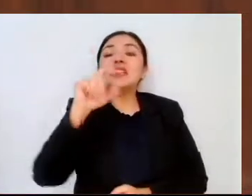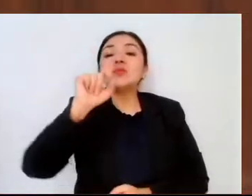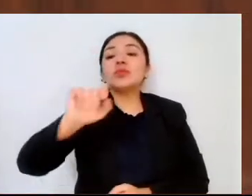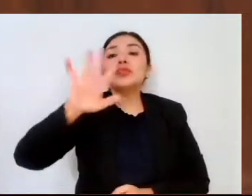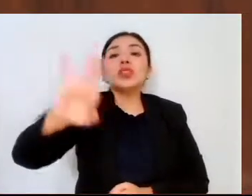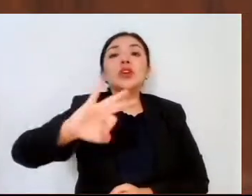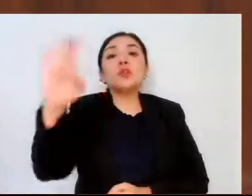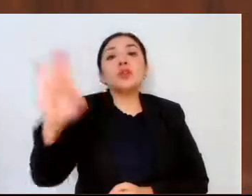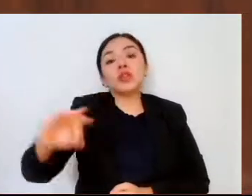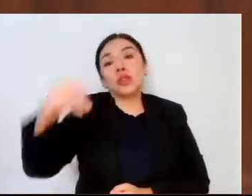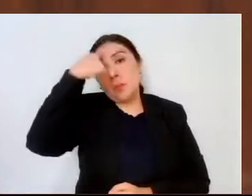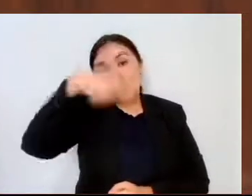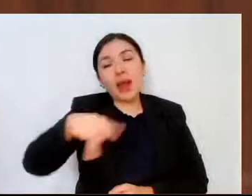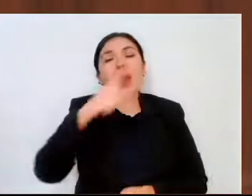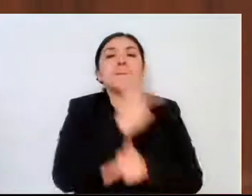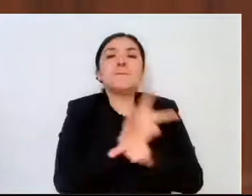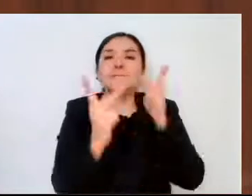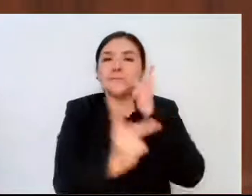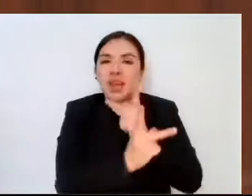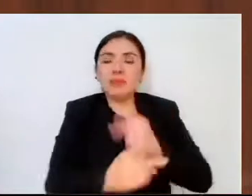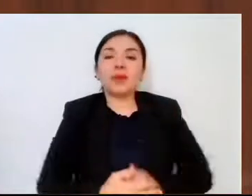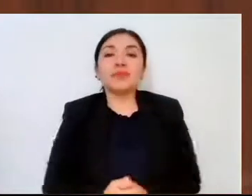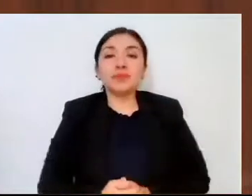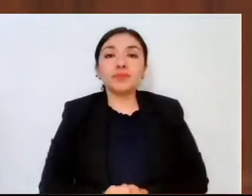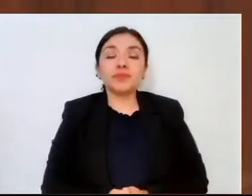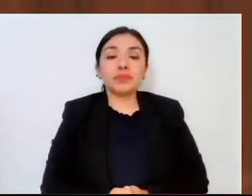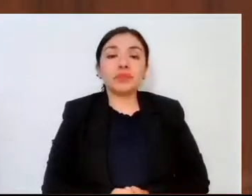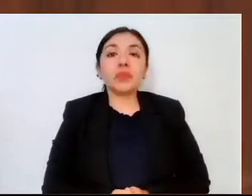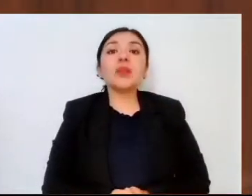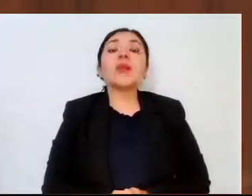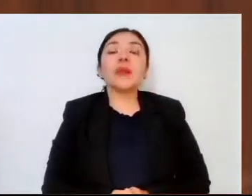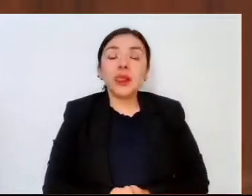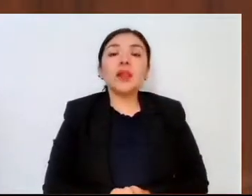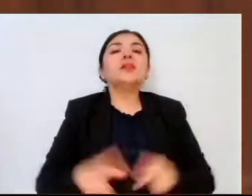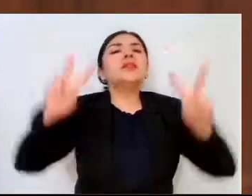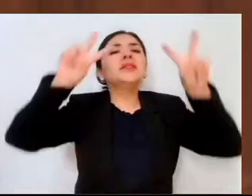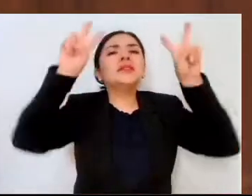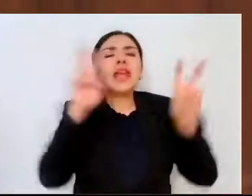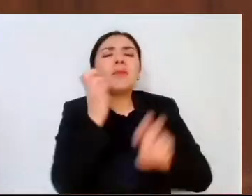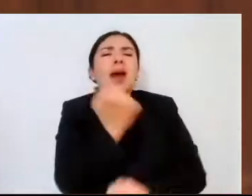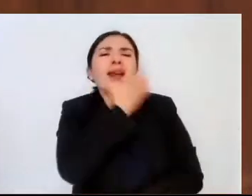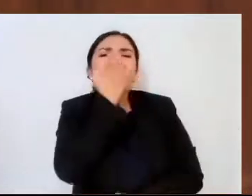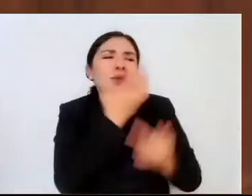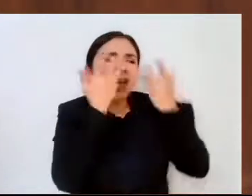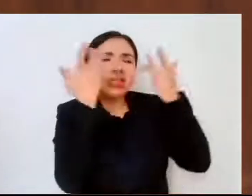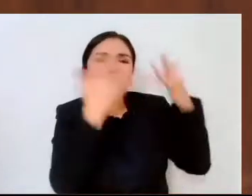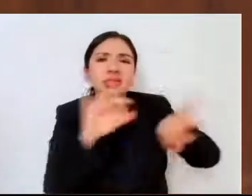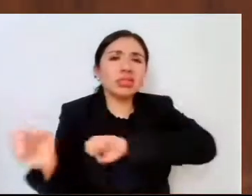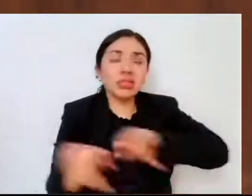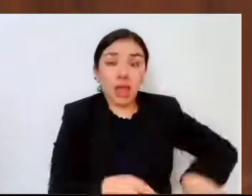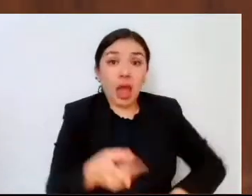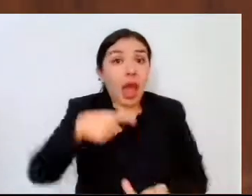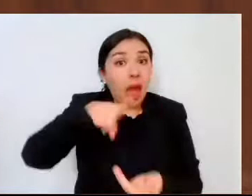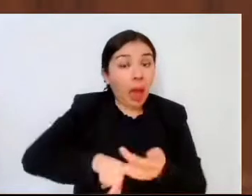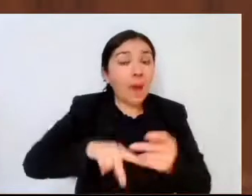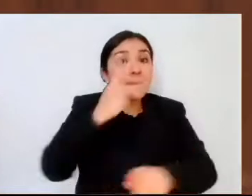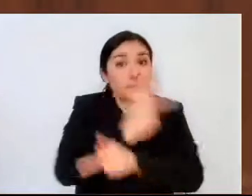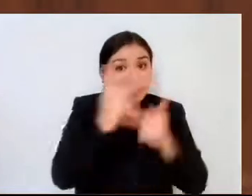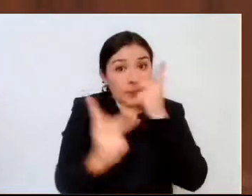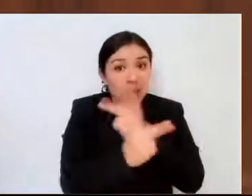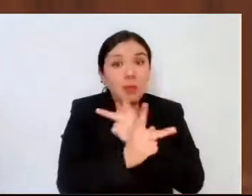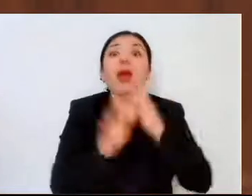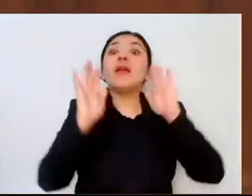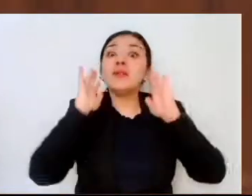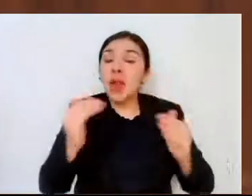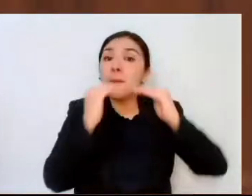% en media superior. En cuanto al abandono escolar, en media superior disminuyó del